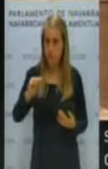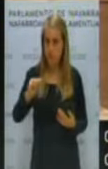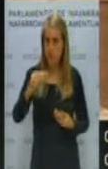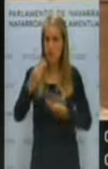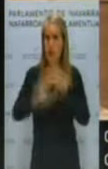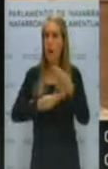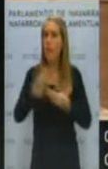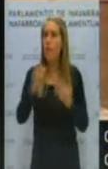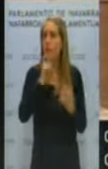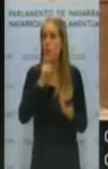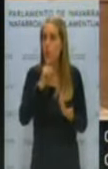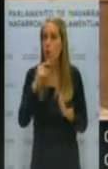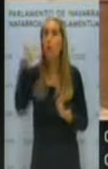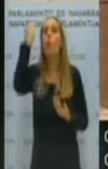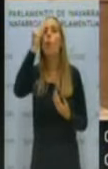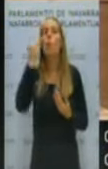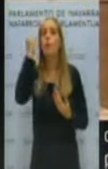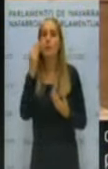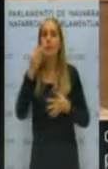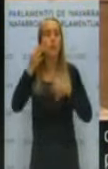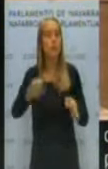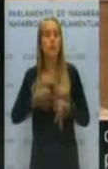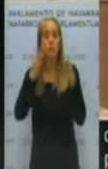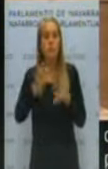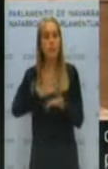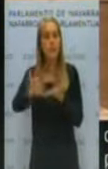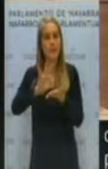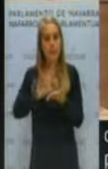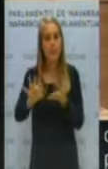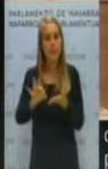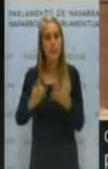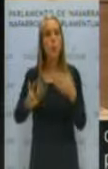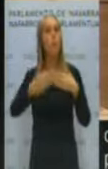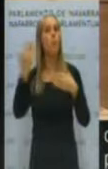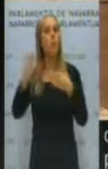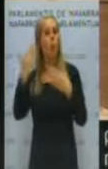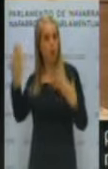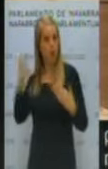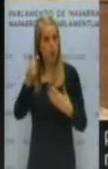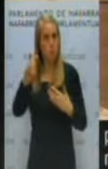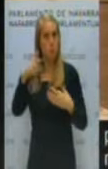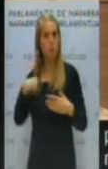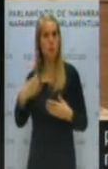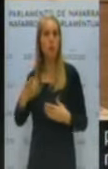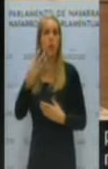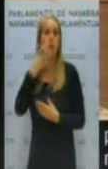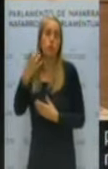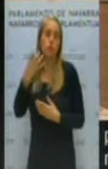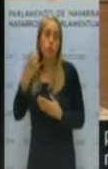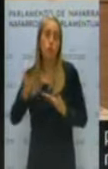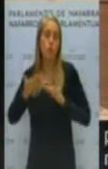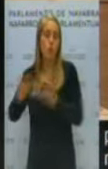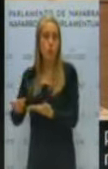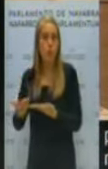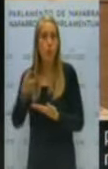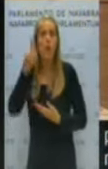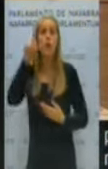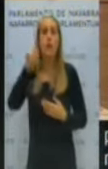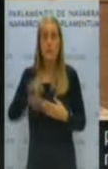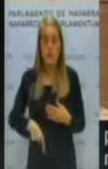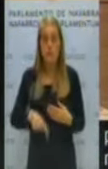pensando siempre en tener un servicio moderno de socorro y en tener una